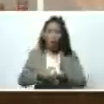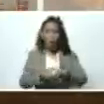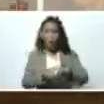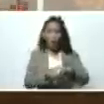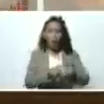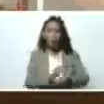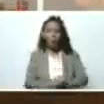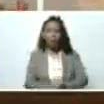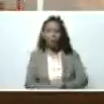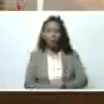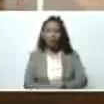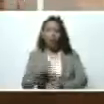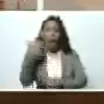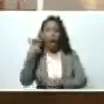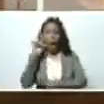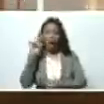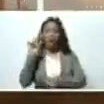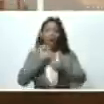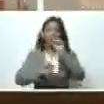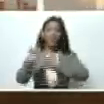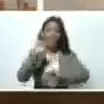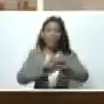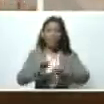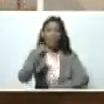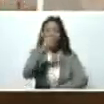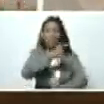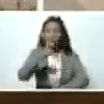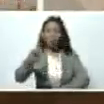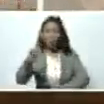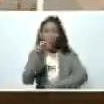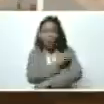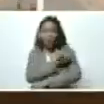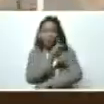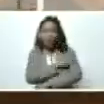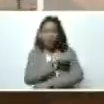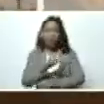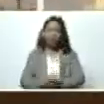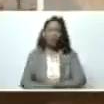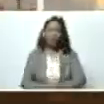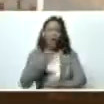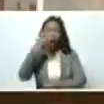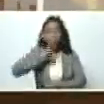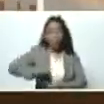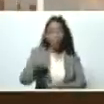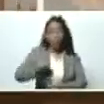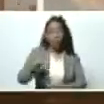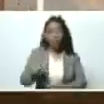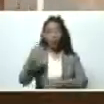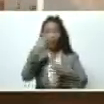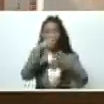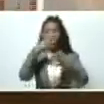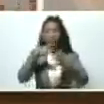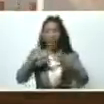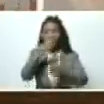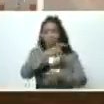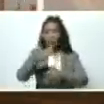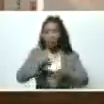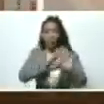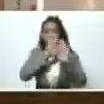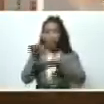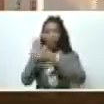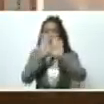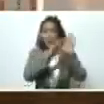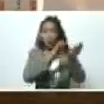Defensa Civil, está Protección Civil, está la policía, varios cuerpos policiales apoyando,